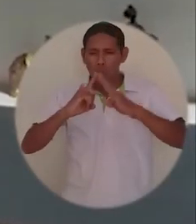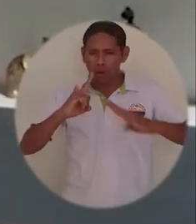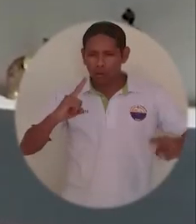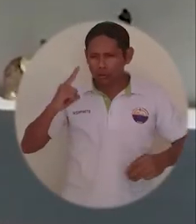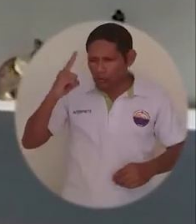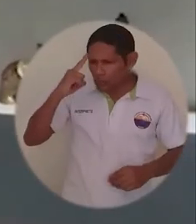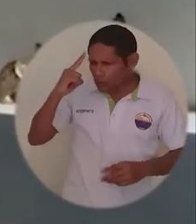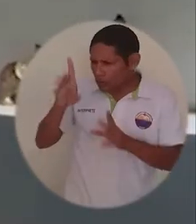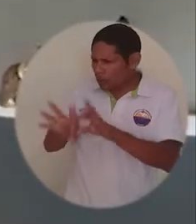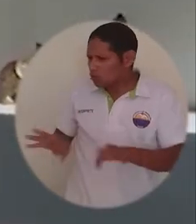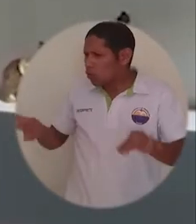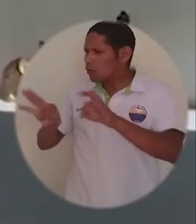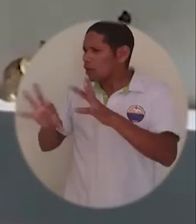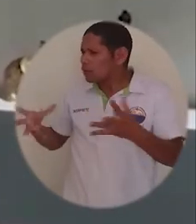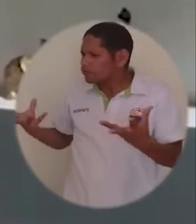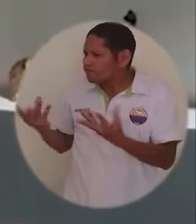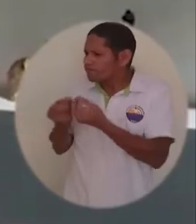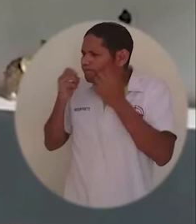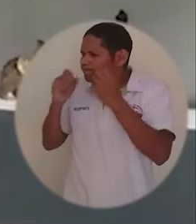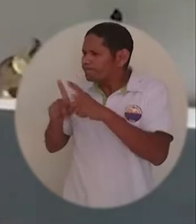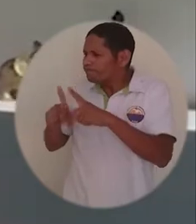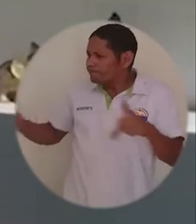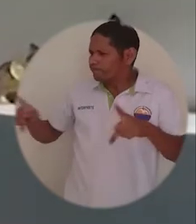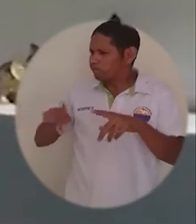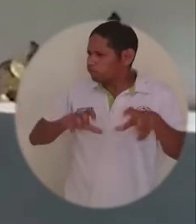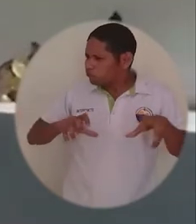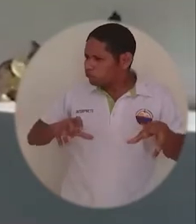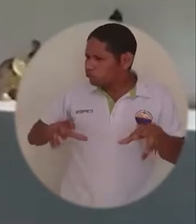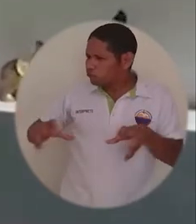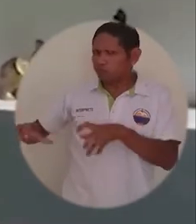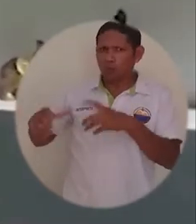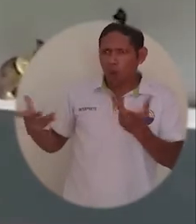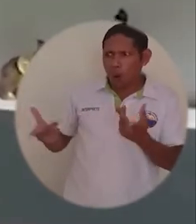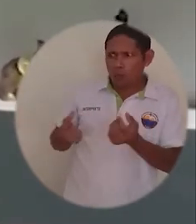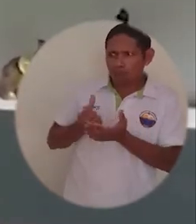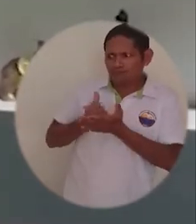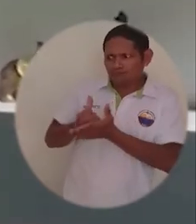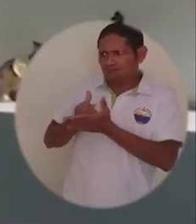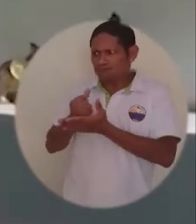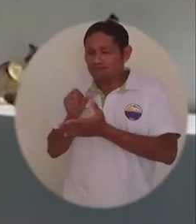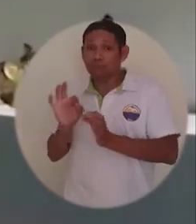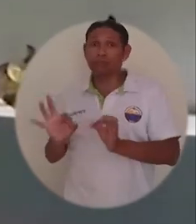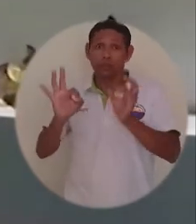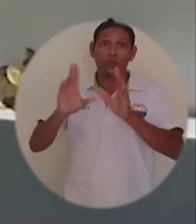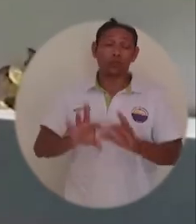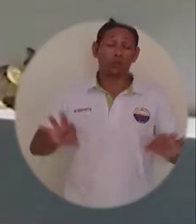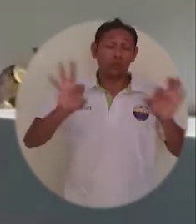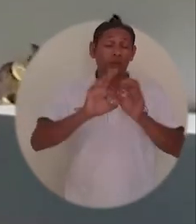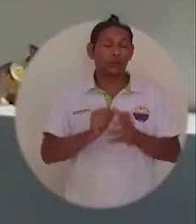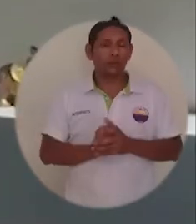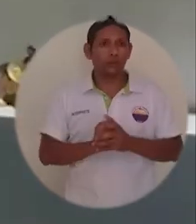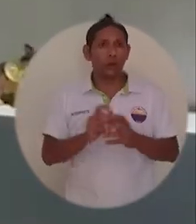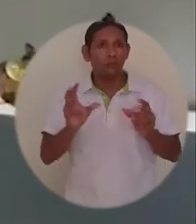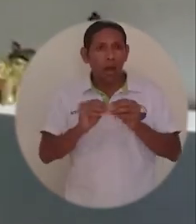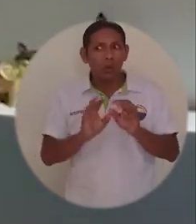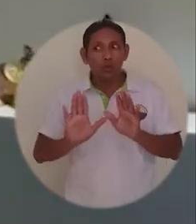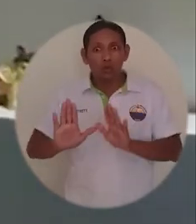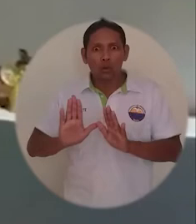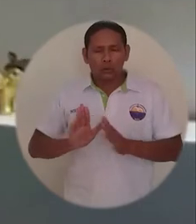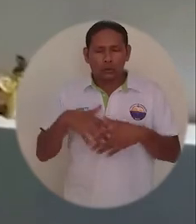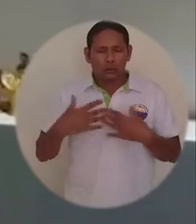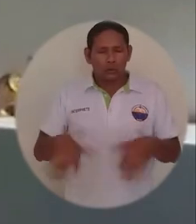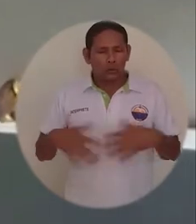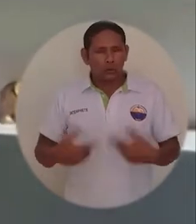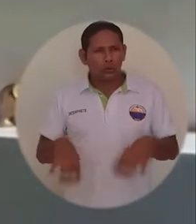está pensando en la gente, ante todo, en su forma de actuar y de funcionar. Tanto